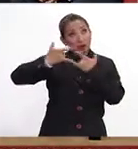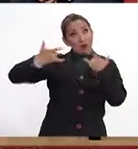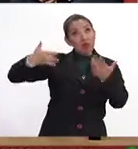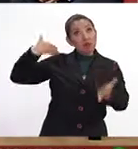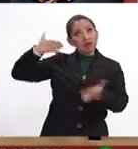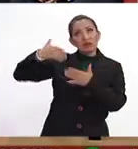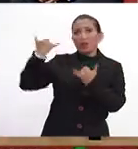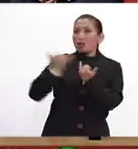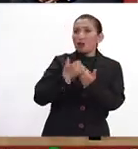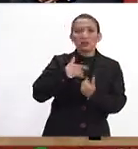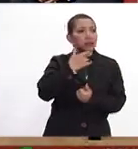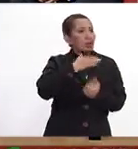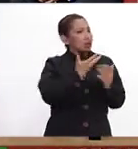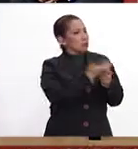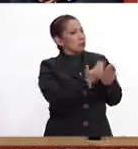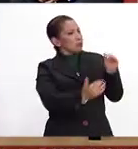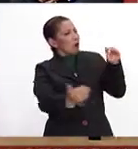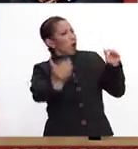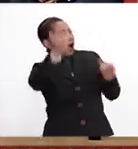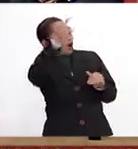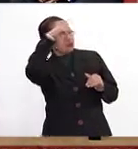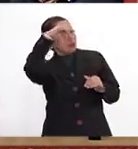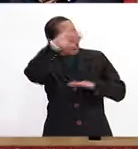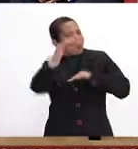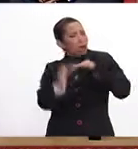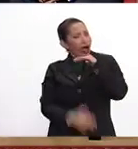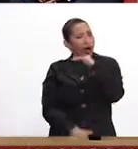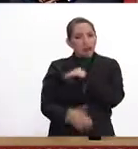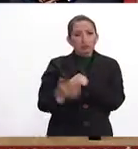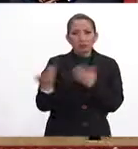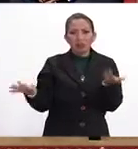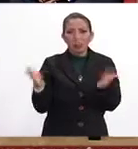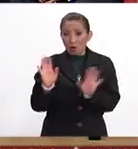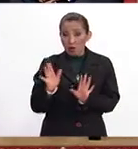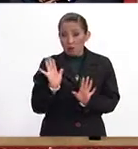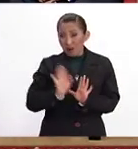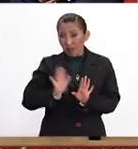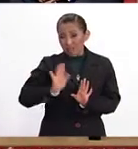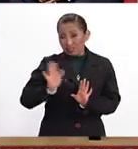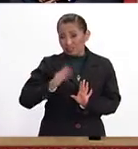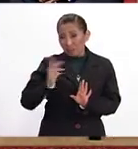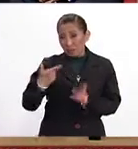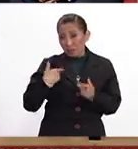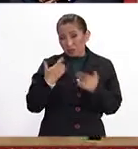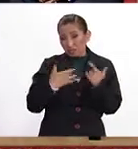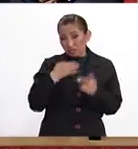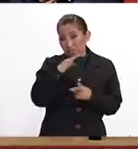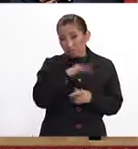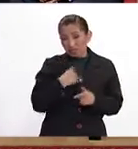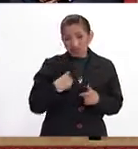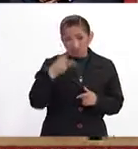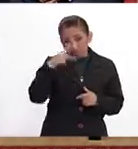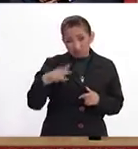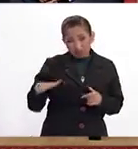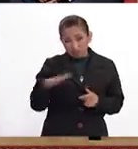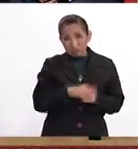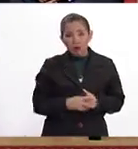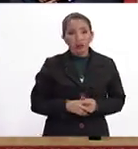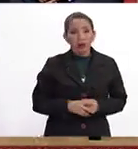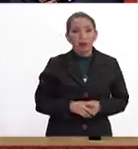probablemente en este momento esté o hayamos regresado a ese punto de mayor vulnerabilidad, ¿no? Así es. Entonces,